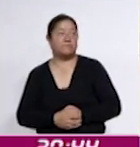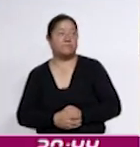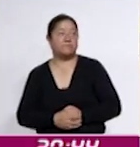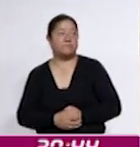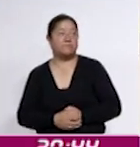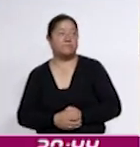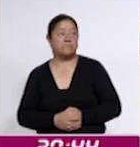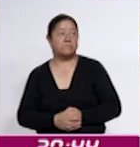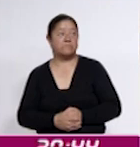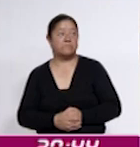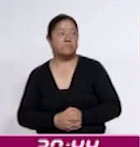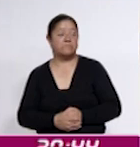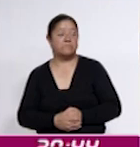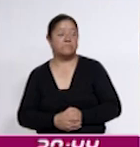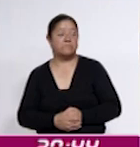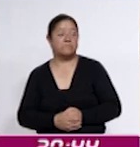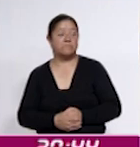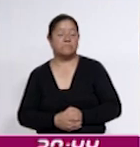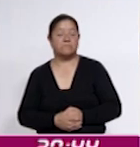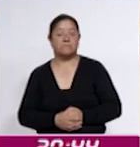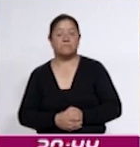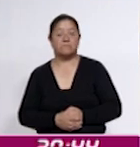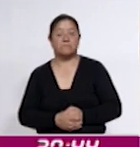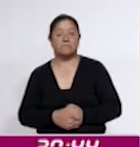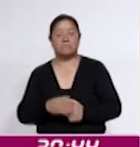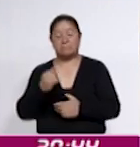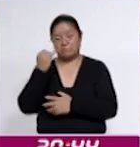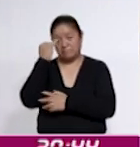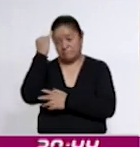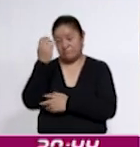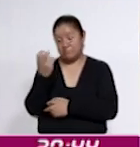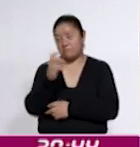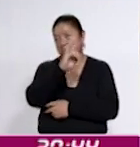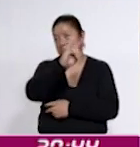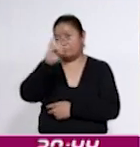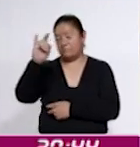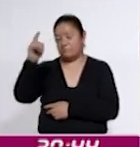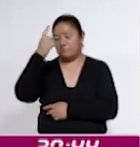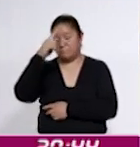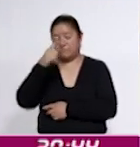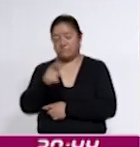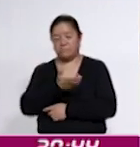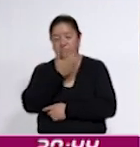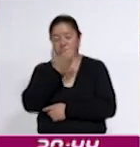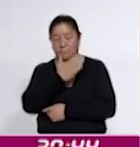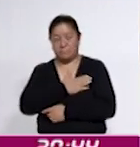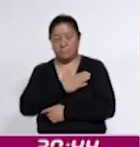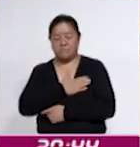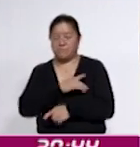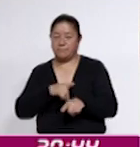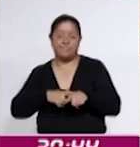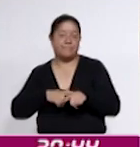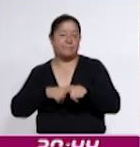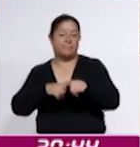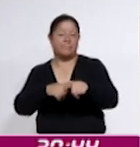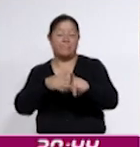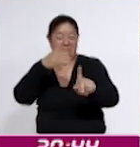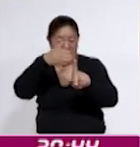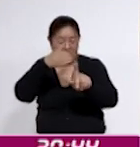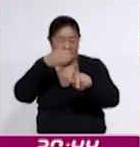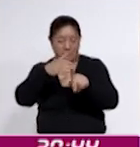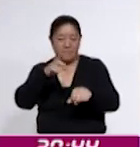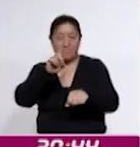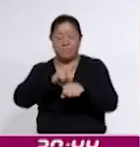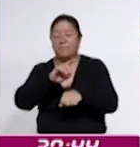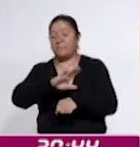con la idea de preservar nuestras raíces, la tradición del Día de Muertos, específicamente el de